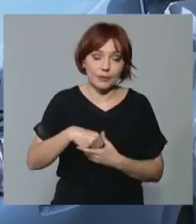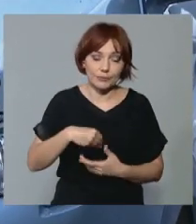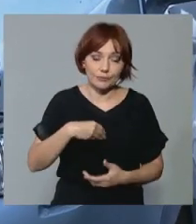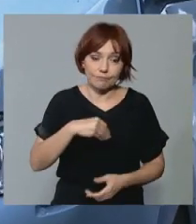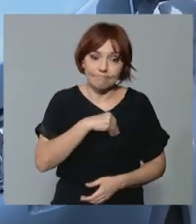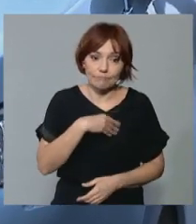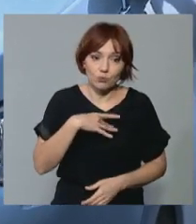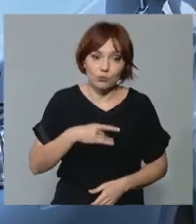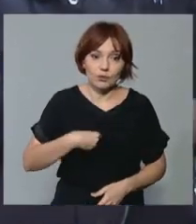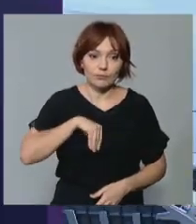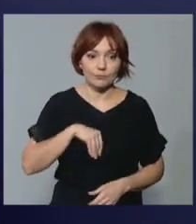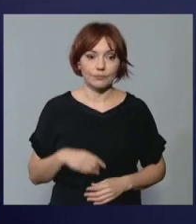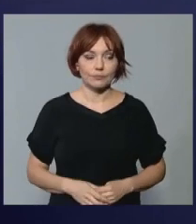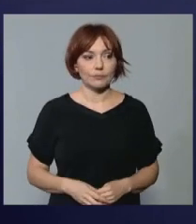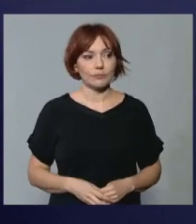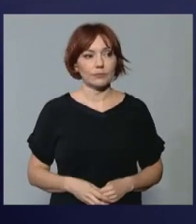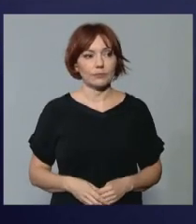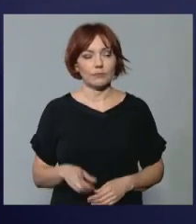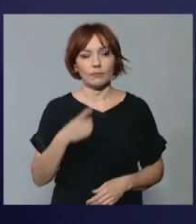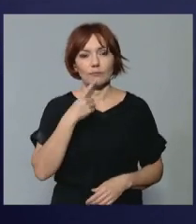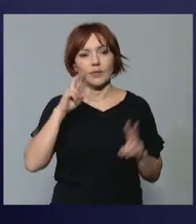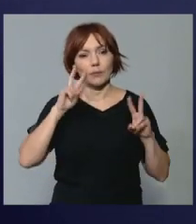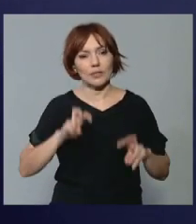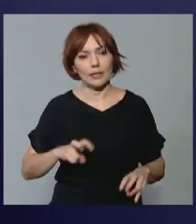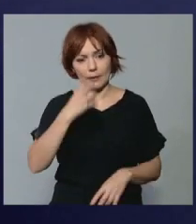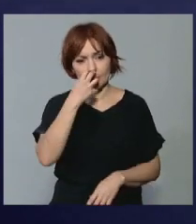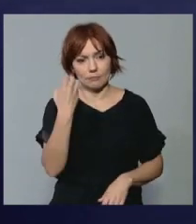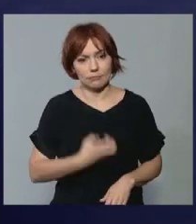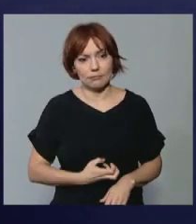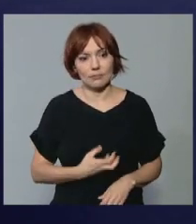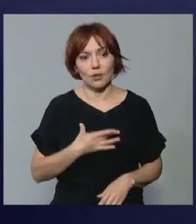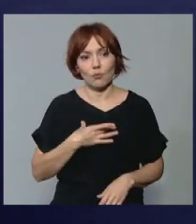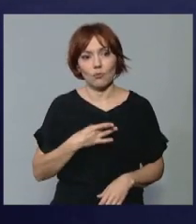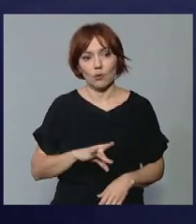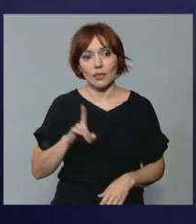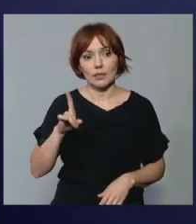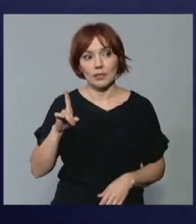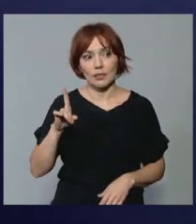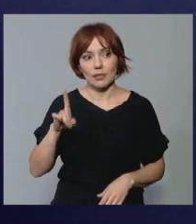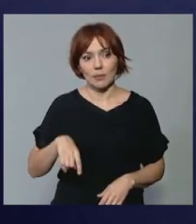fallecida. No se ha dicho que la investigación llevará tiempo, pero no se descartan detenciones, me imagino.